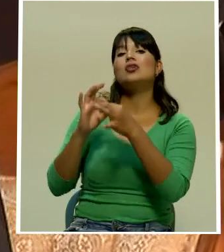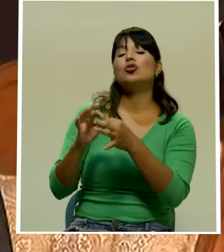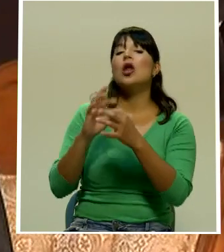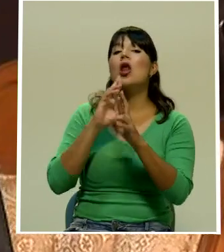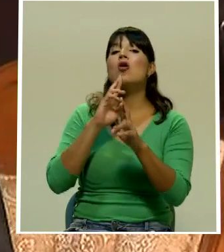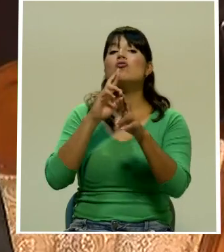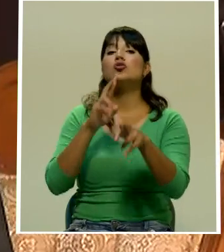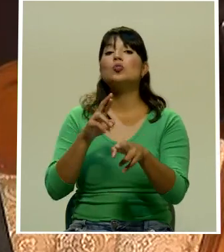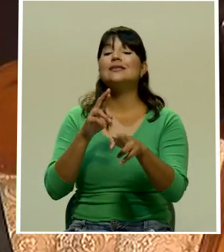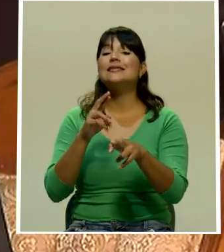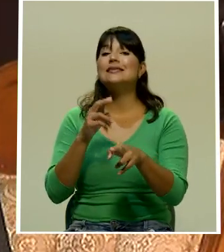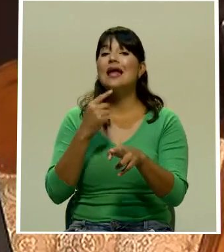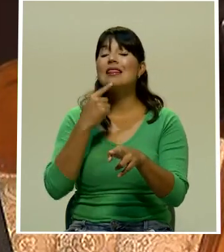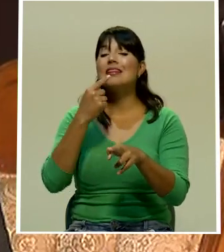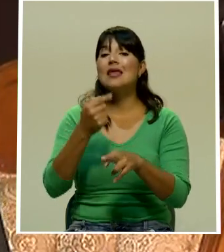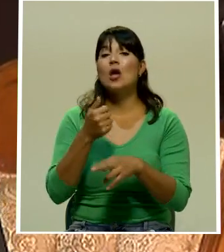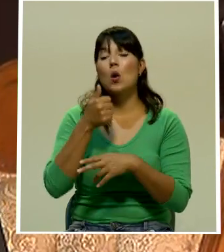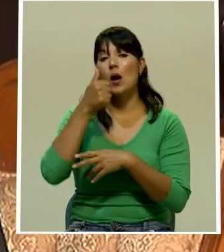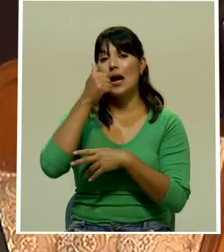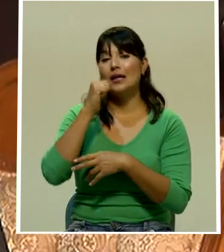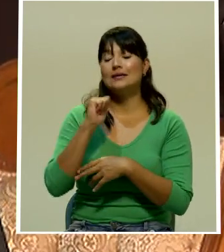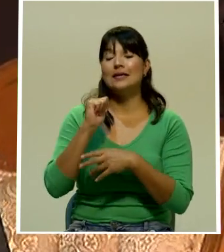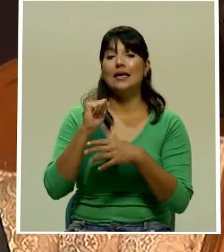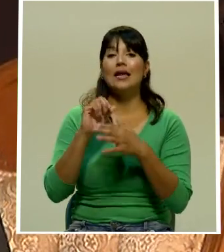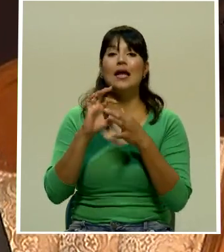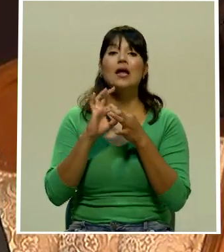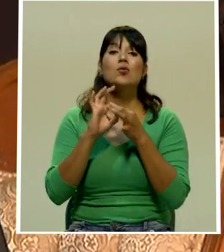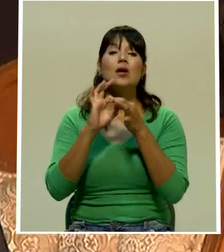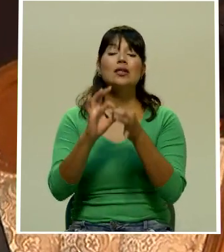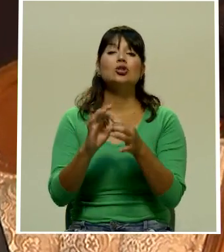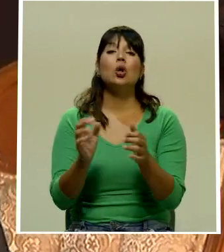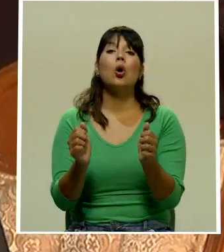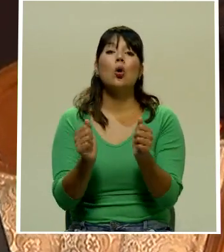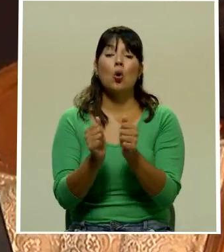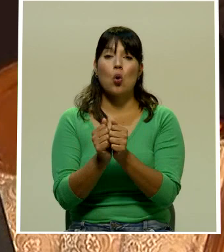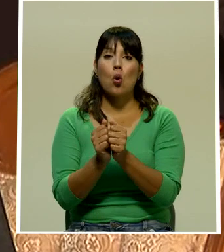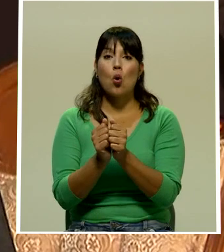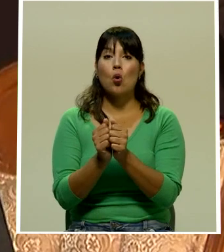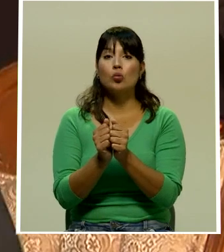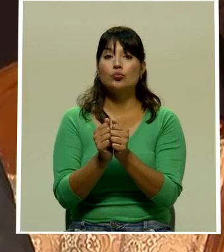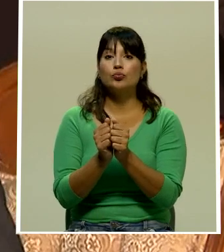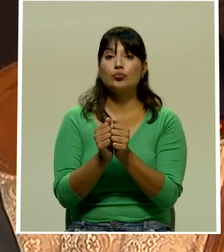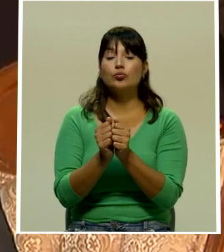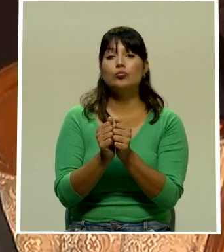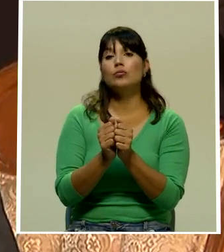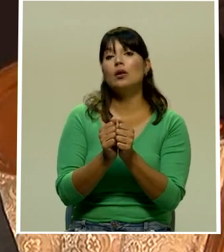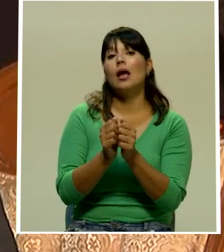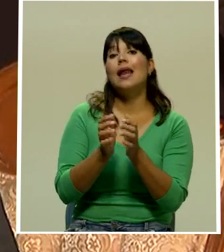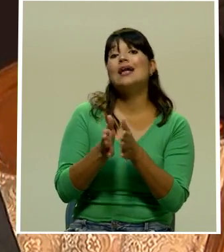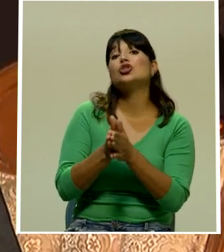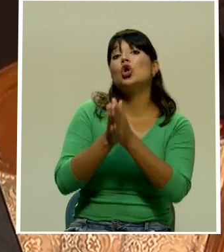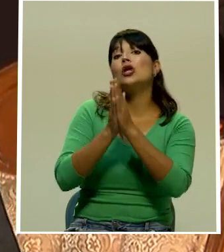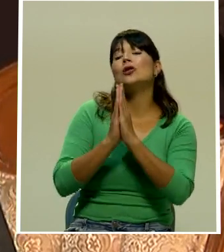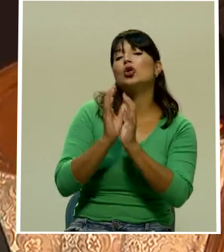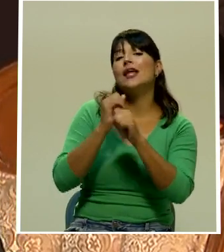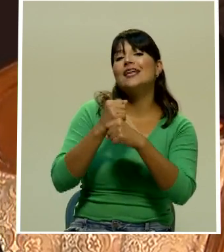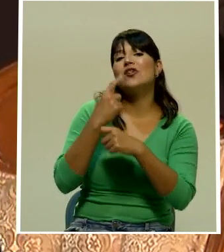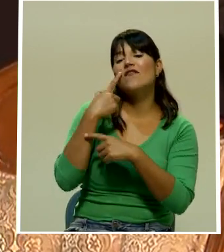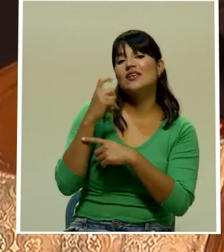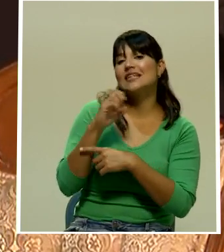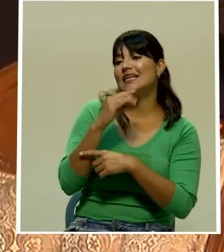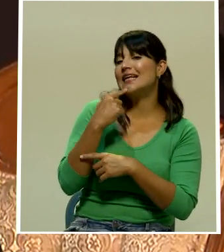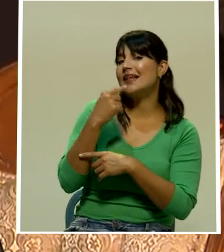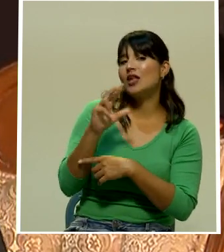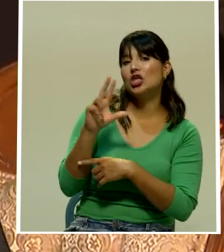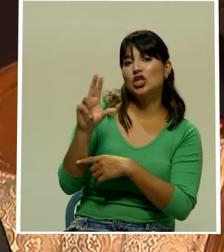lo menos los detalles que dieron a conocer sobre la petición que hizo la Fiscalía y el rechazo por parte del juzgado penal del